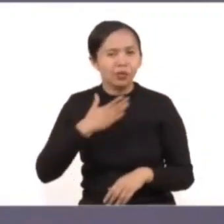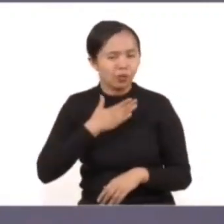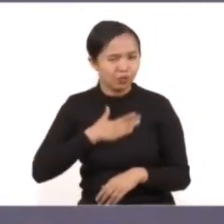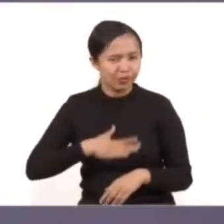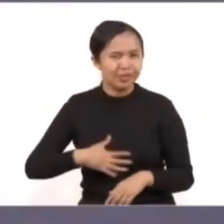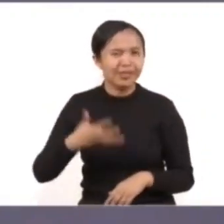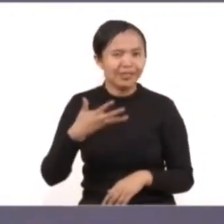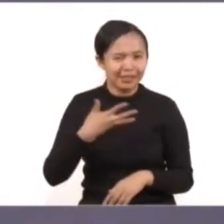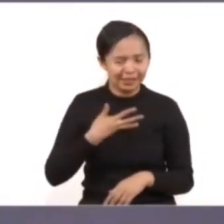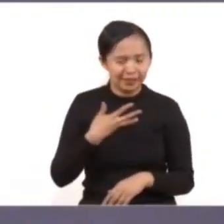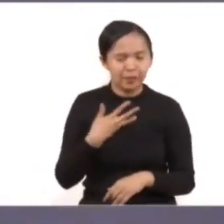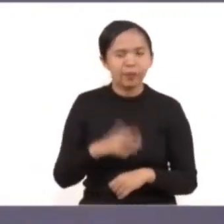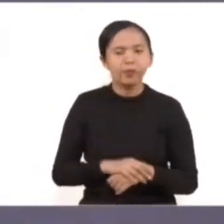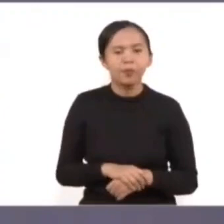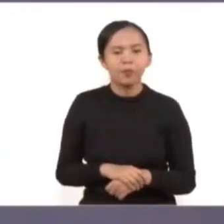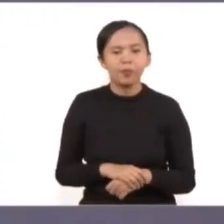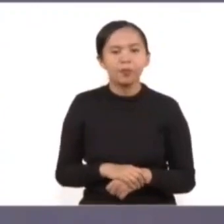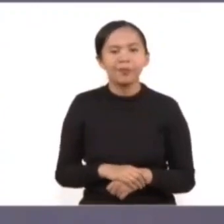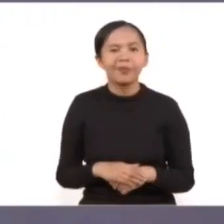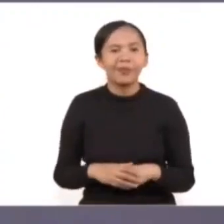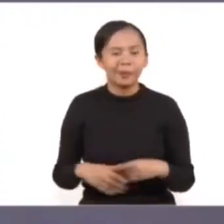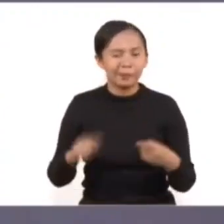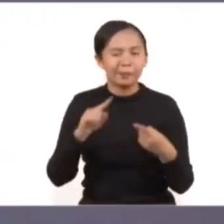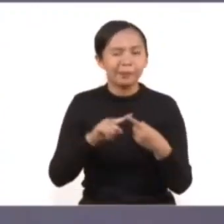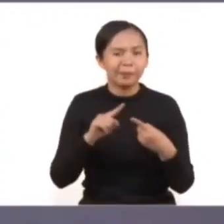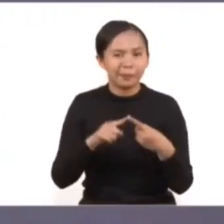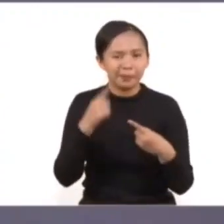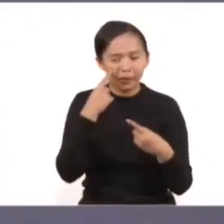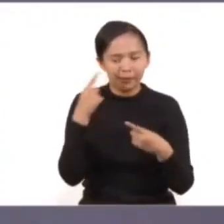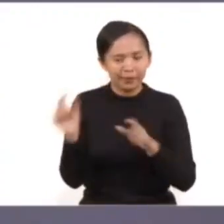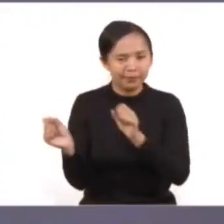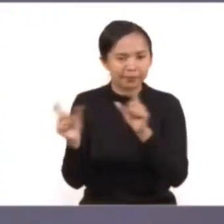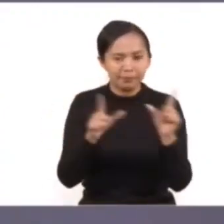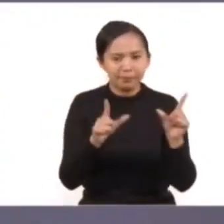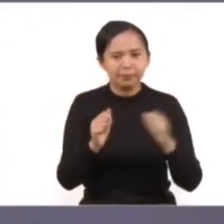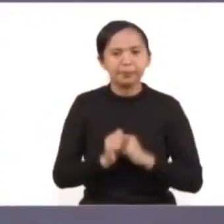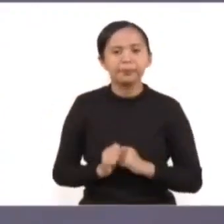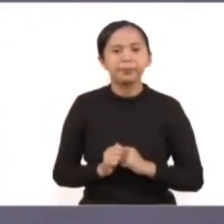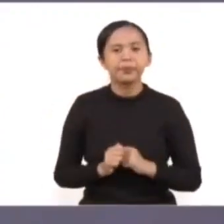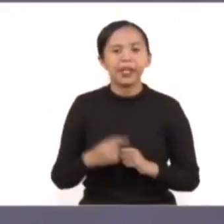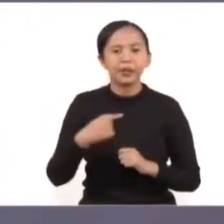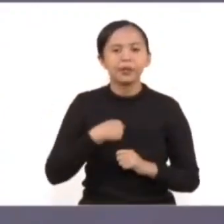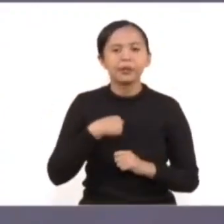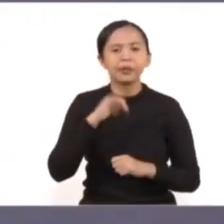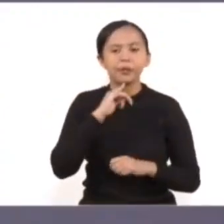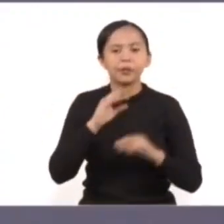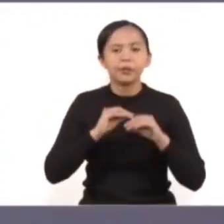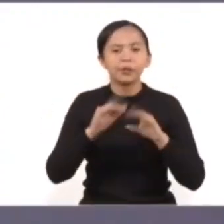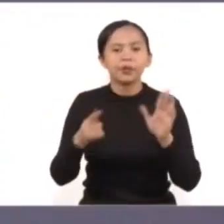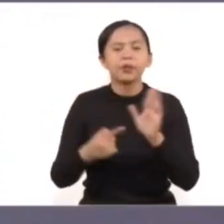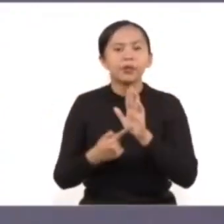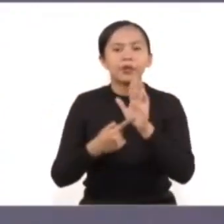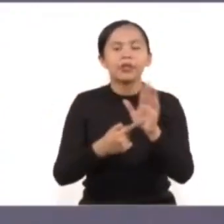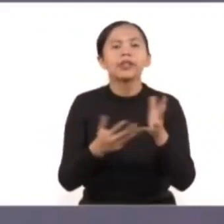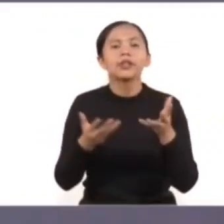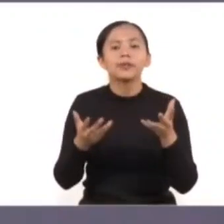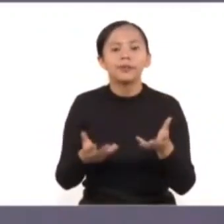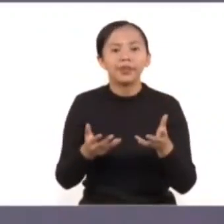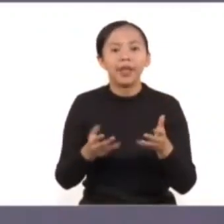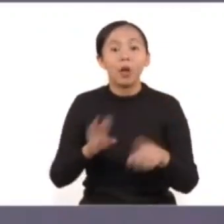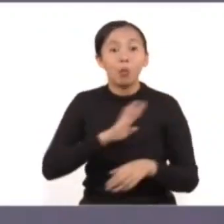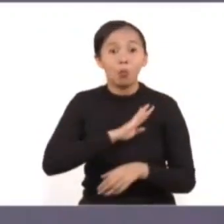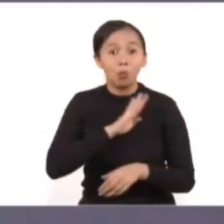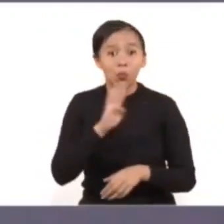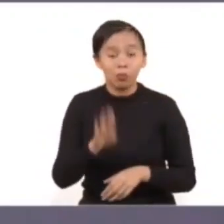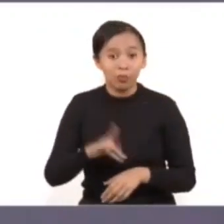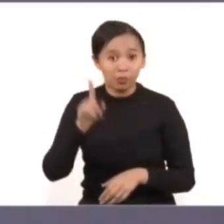Primero, si vamos pasando las láminas, lo primero que quiero informar es que las muertes violentas de